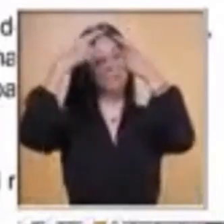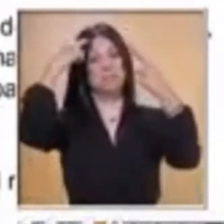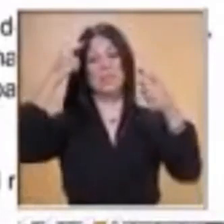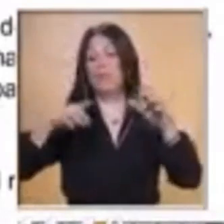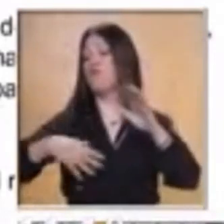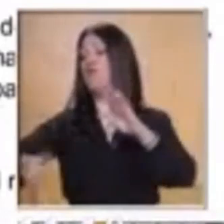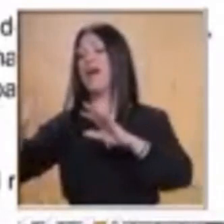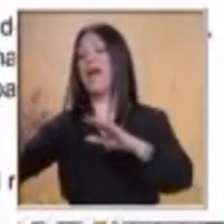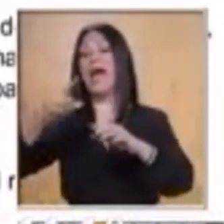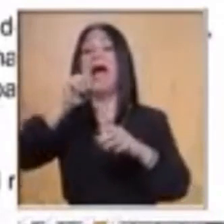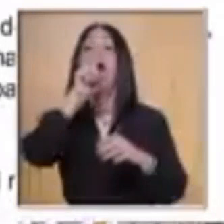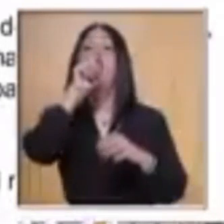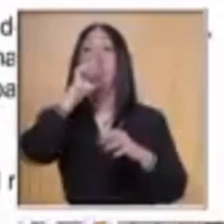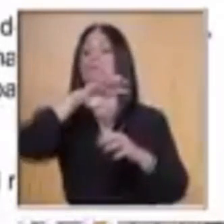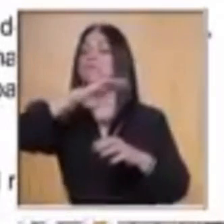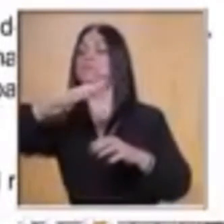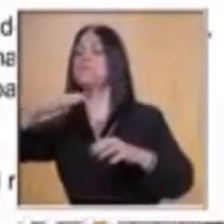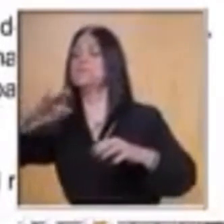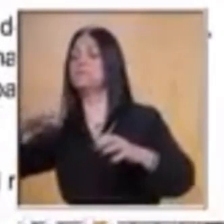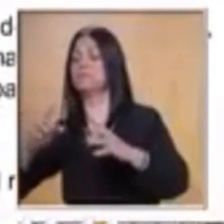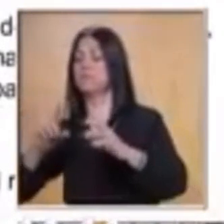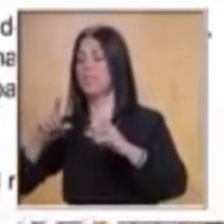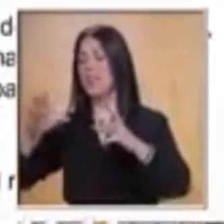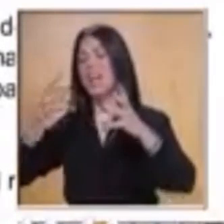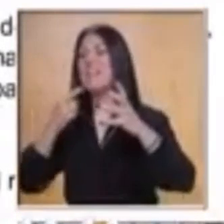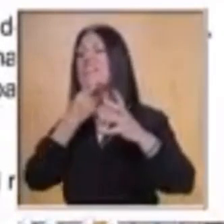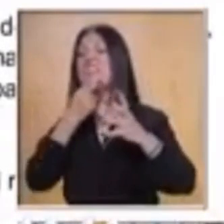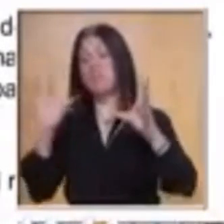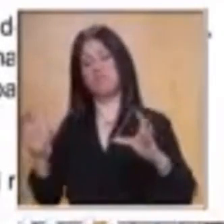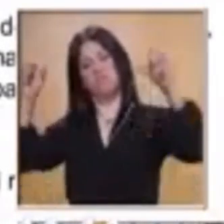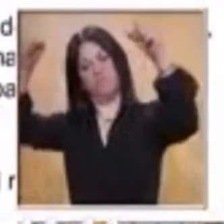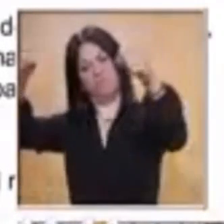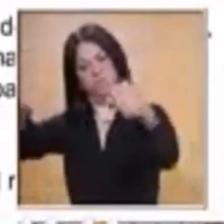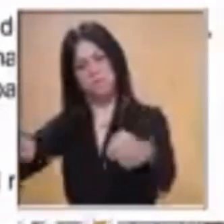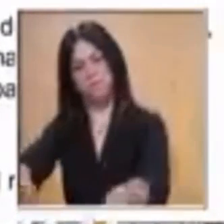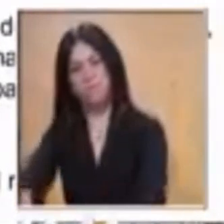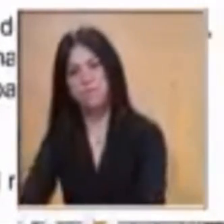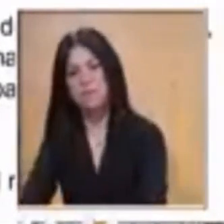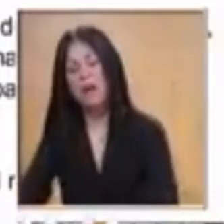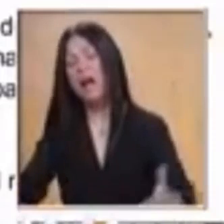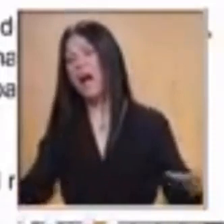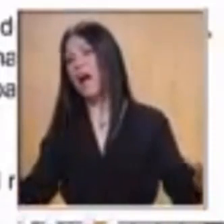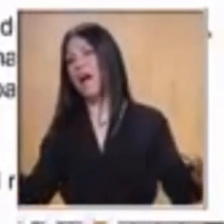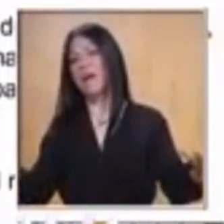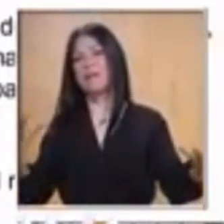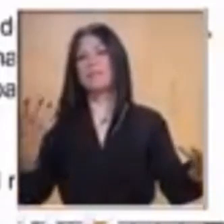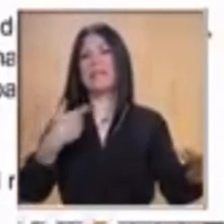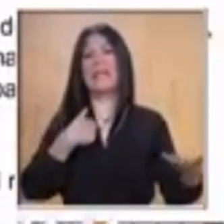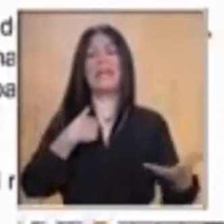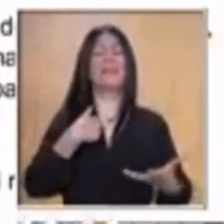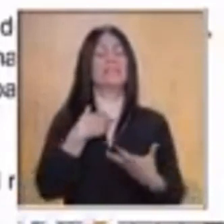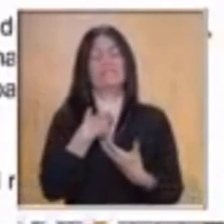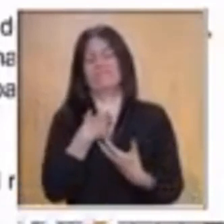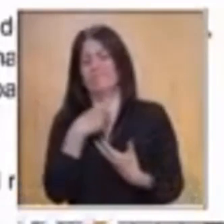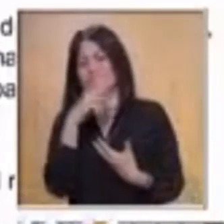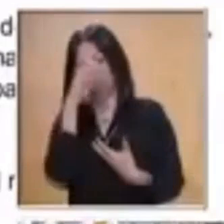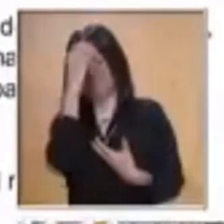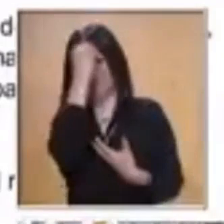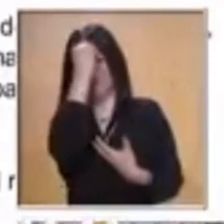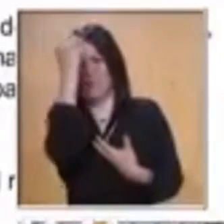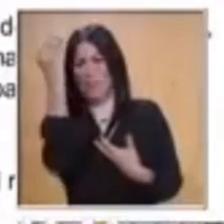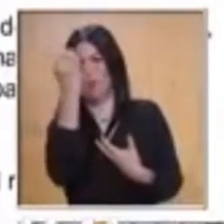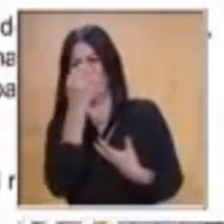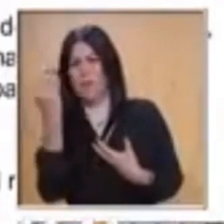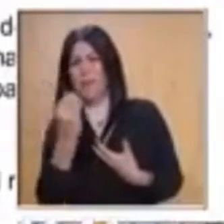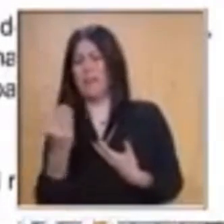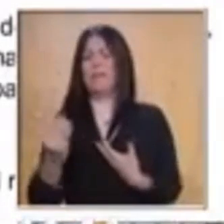que había hecho. La corriente los arrastraba hasta alejarlos de su madre, quien horrorizada se puso